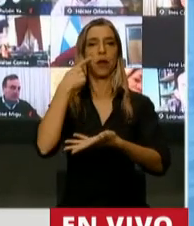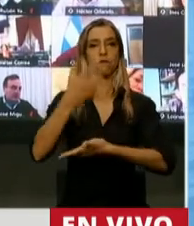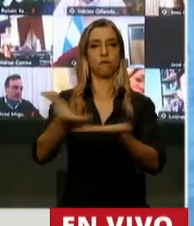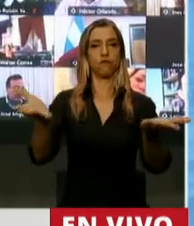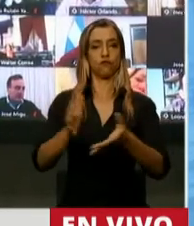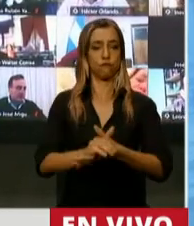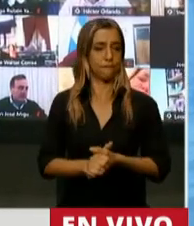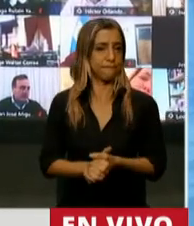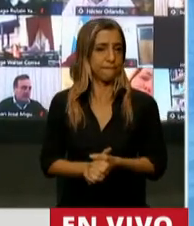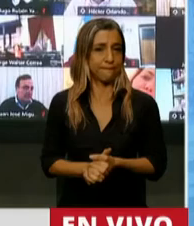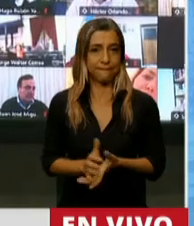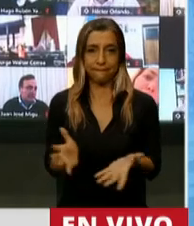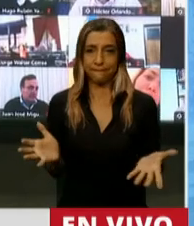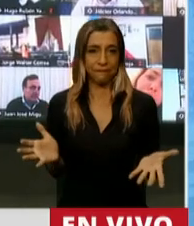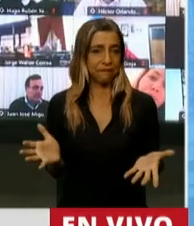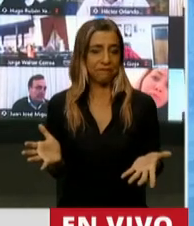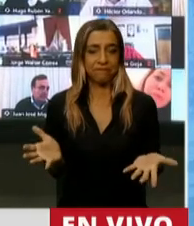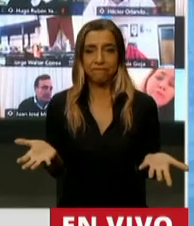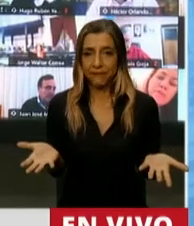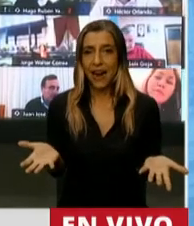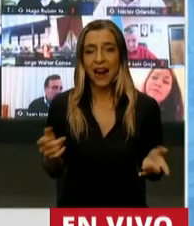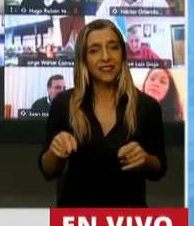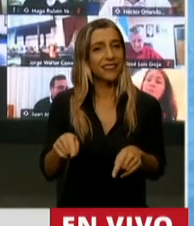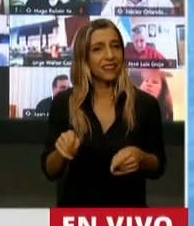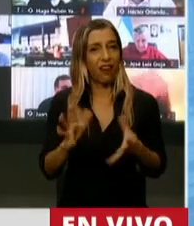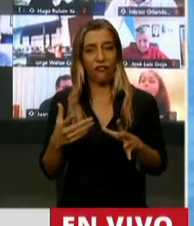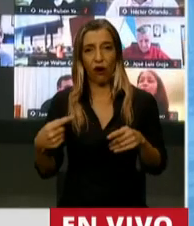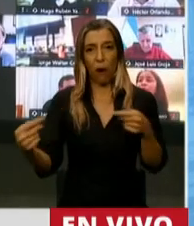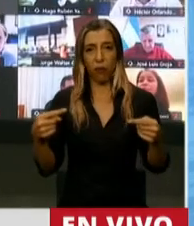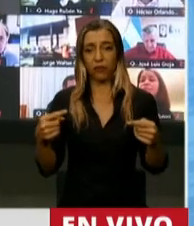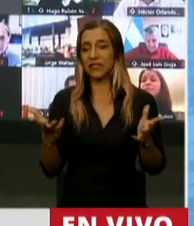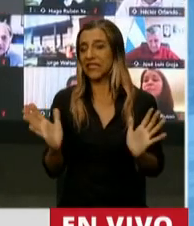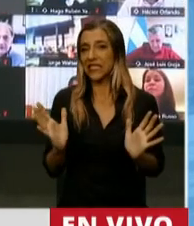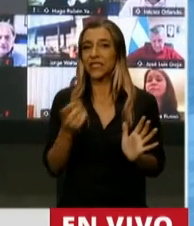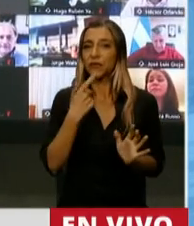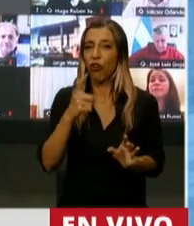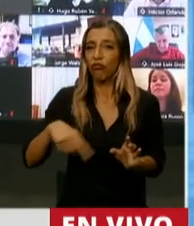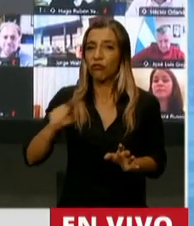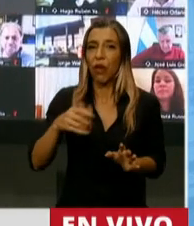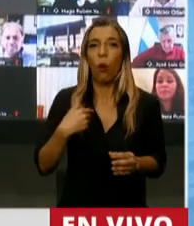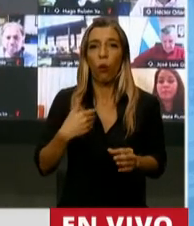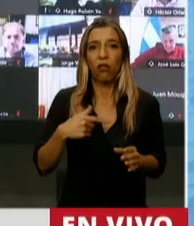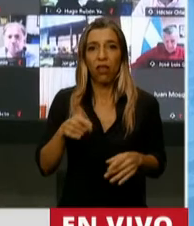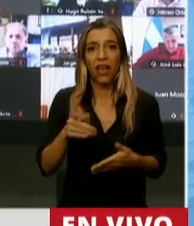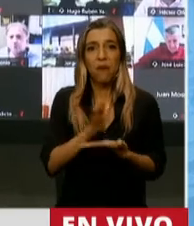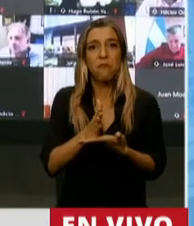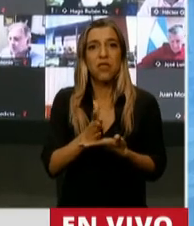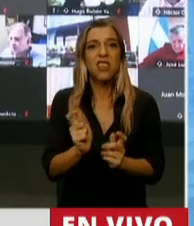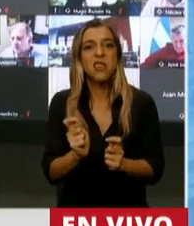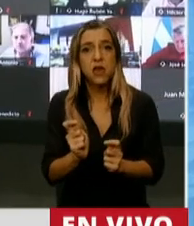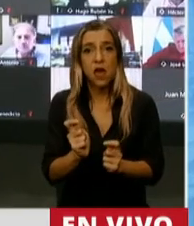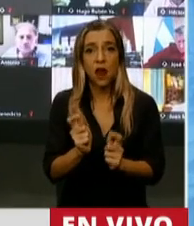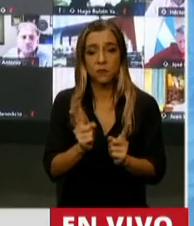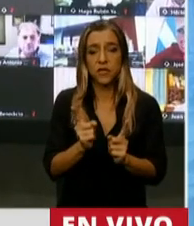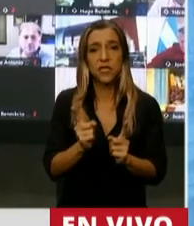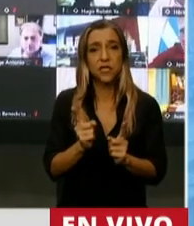que se vean en el medio de todo este tironeo, está la gente, presidente. Están los pibes y las